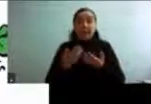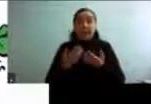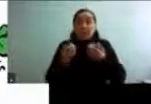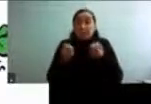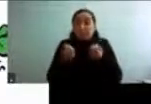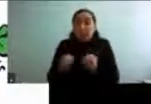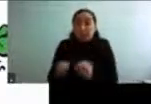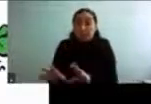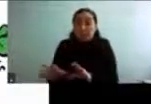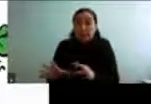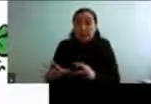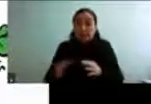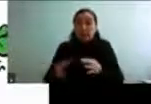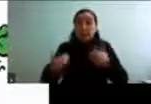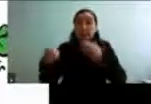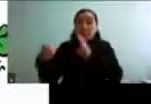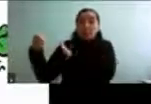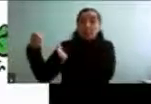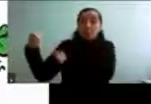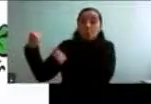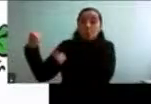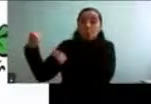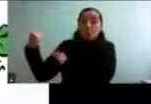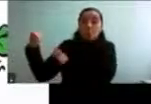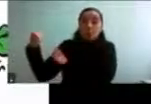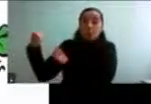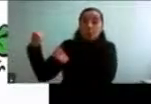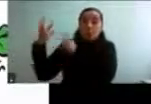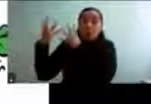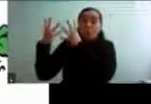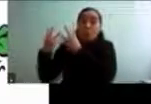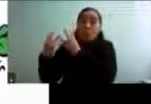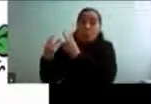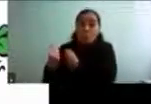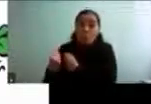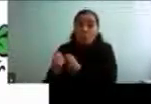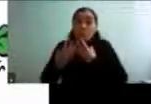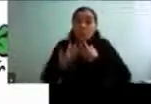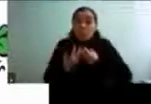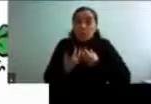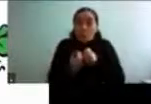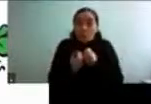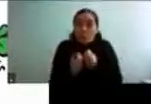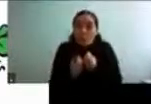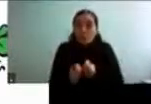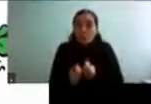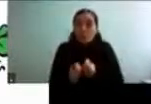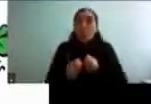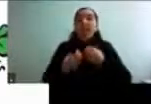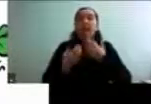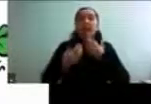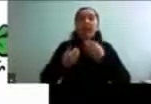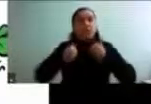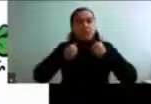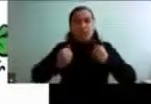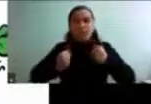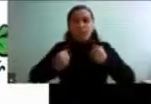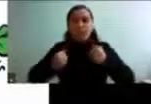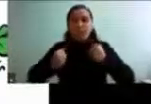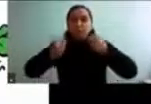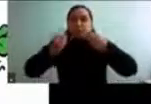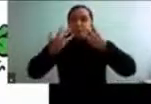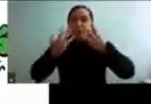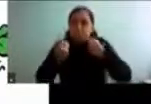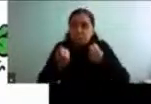se pierde masa muscular con el envejecimiento. Entonces, también hay cambios a nivel de la fuerza, y de la